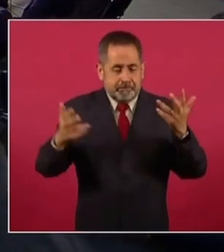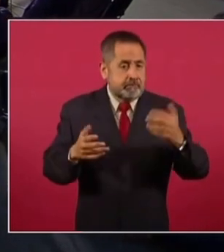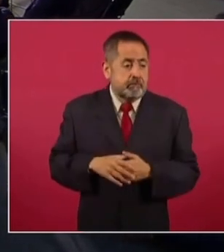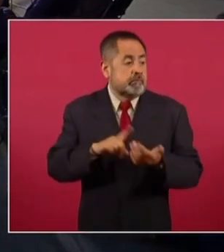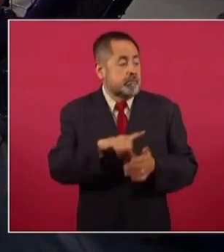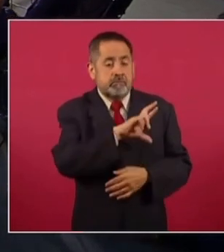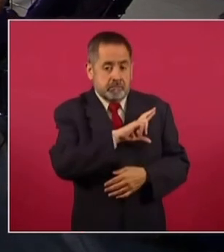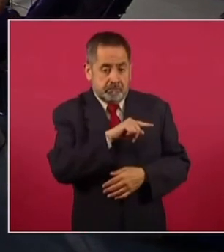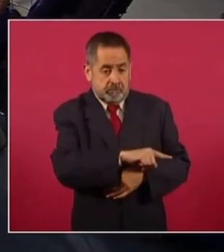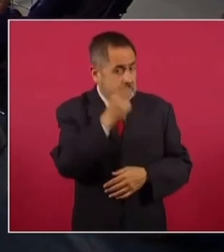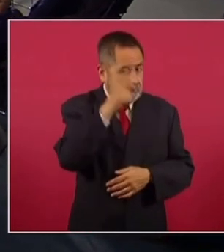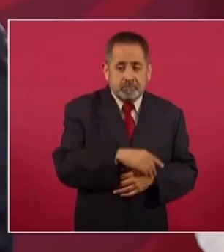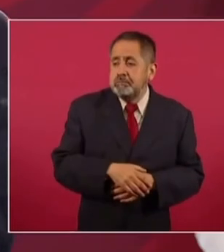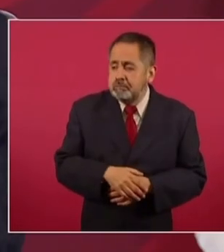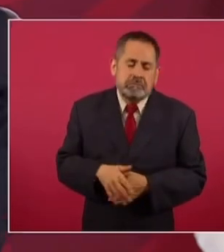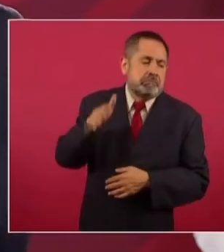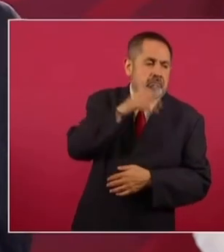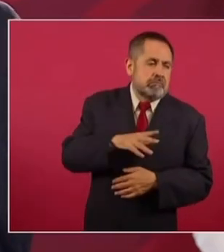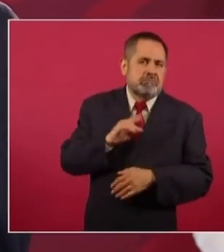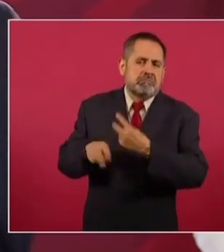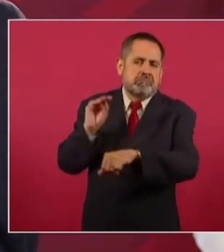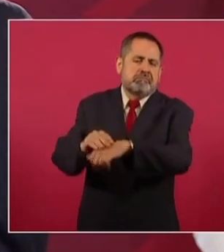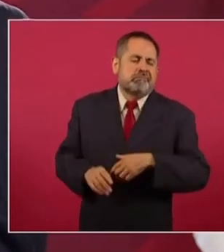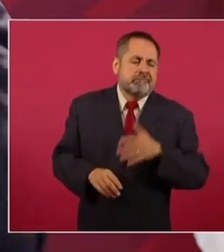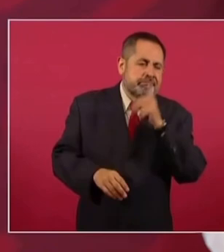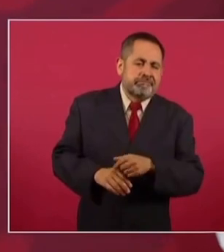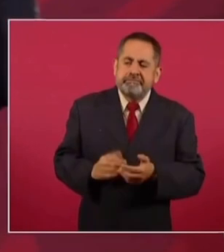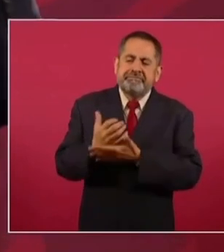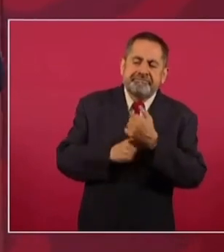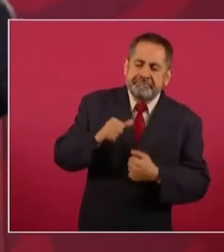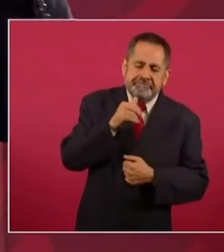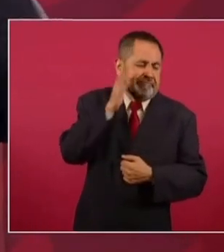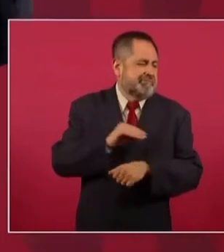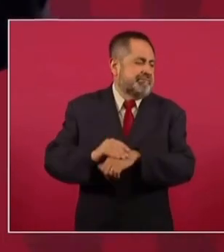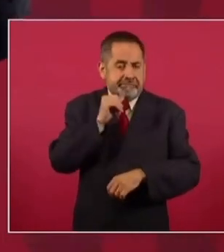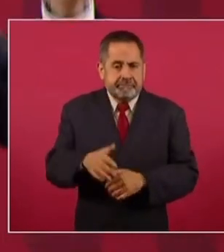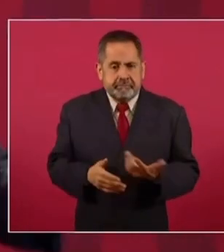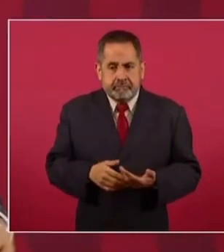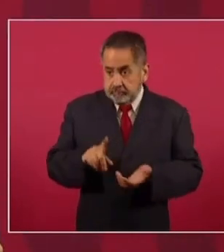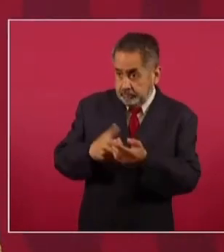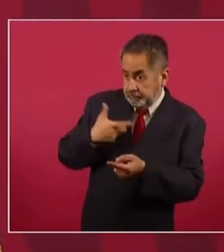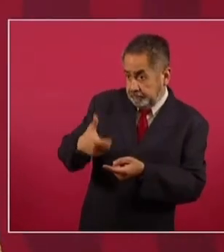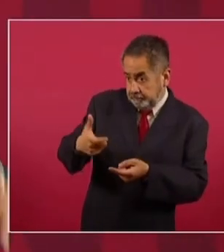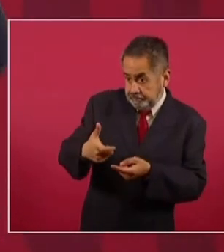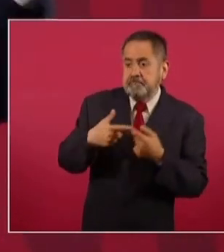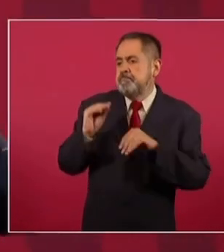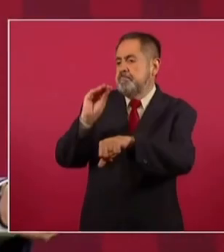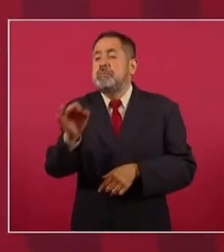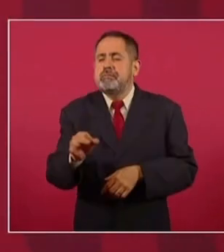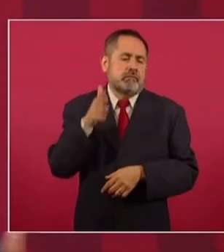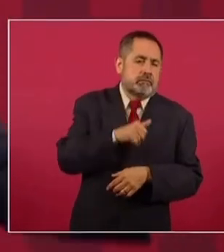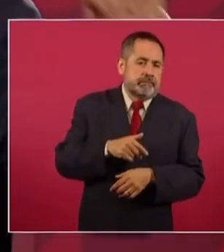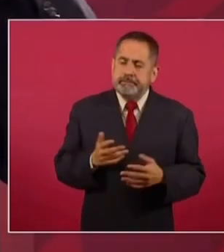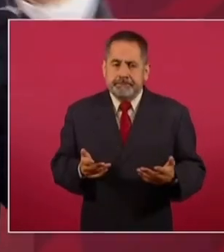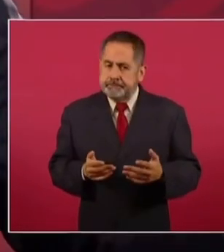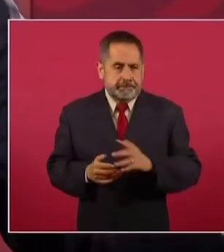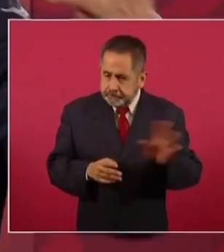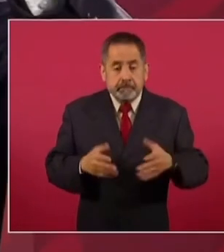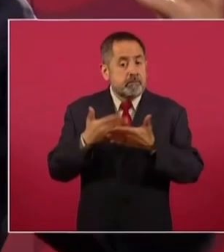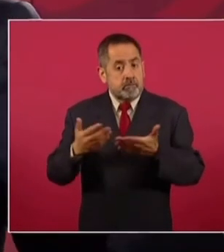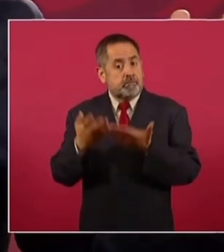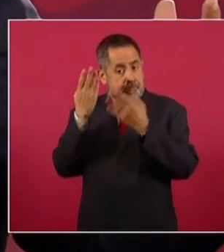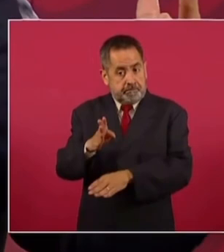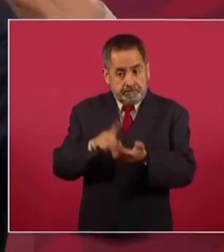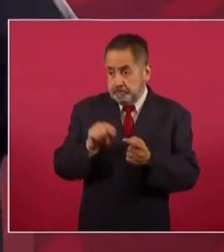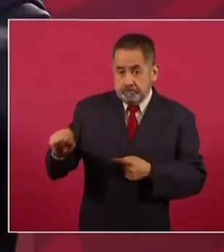están en manos de particulares, pues solo se ofrecen en donde hay dinero, donde hay mercado. Entonces, en el caso de los bancos